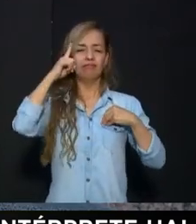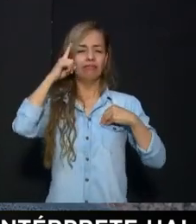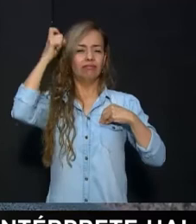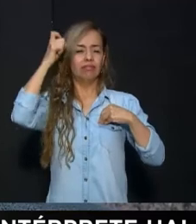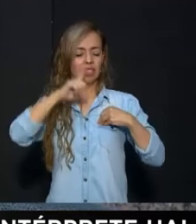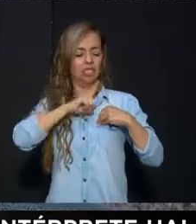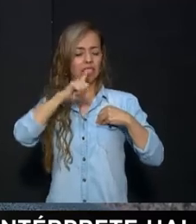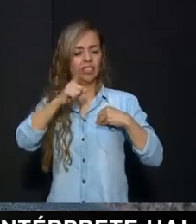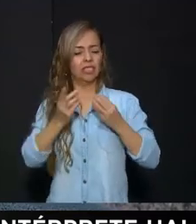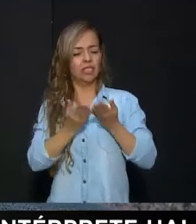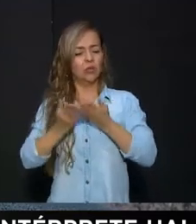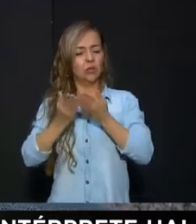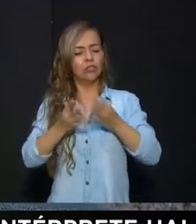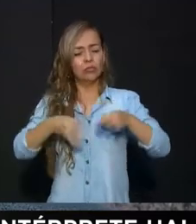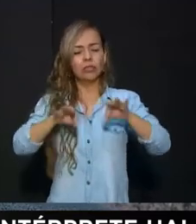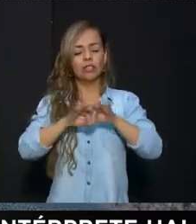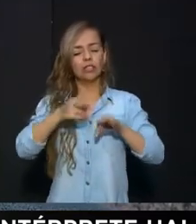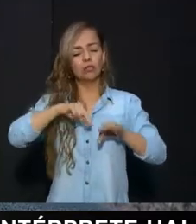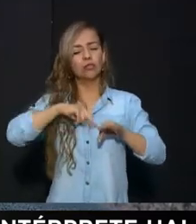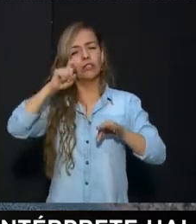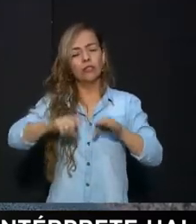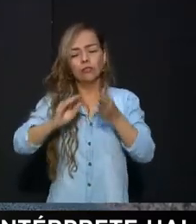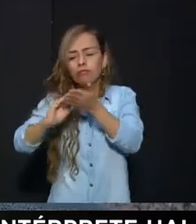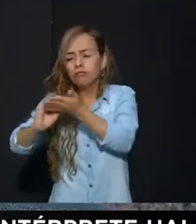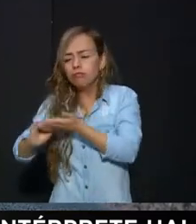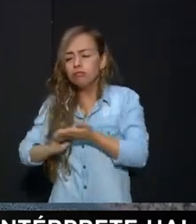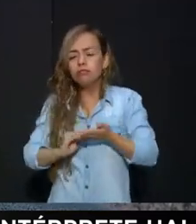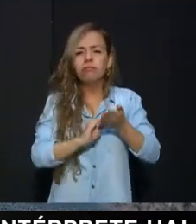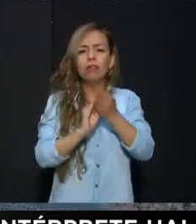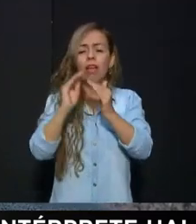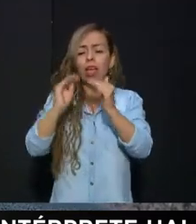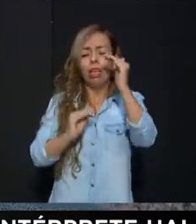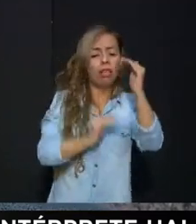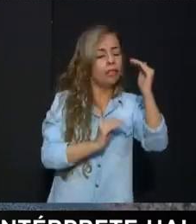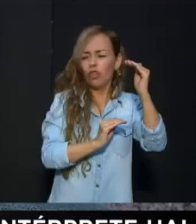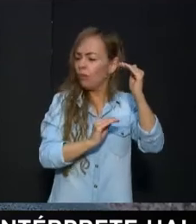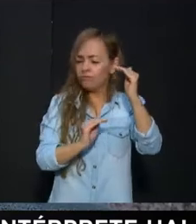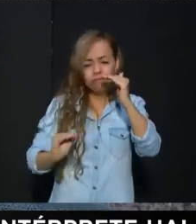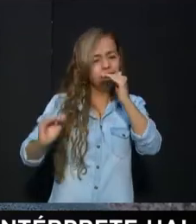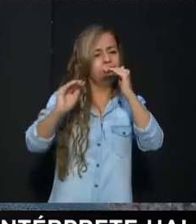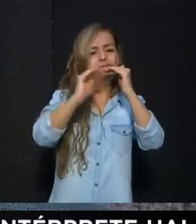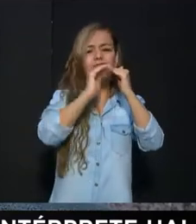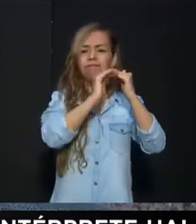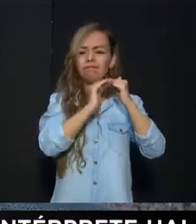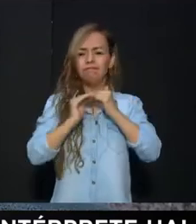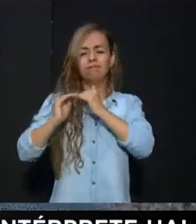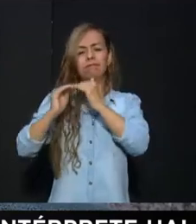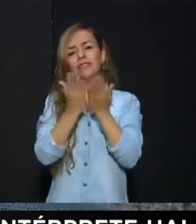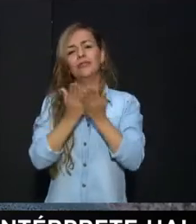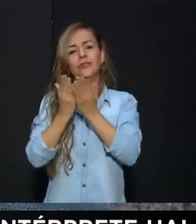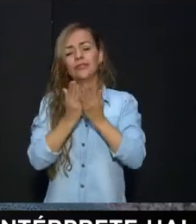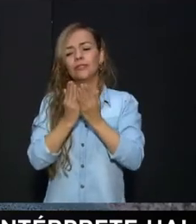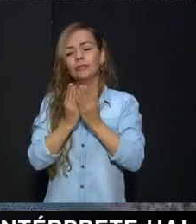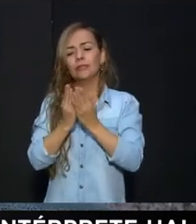A eliminar Esas desigualdades Educar con equidad Una educación Para todos Donde el beneficio Va a ser la educación